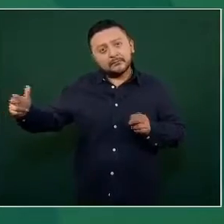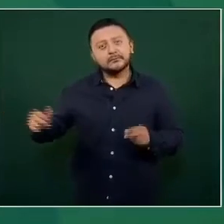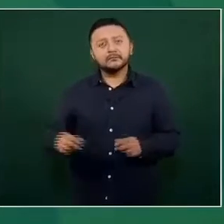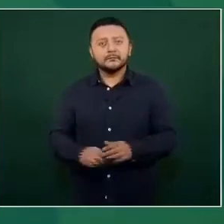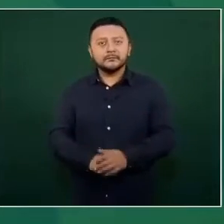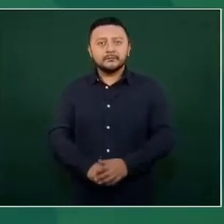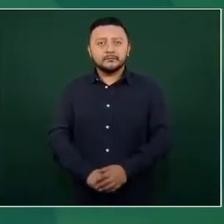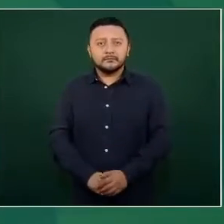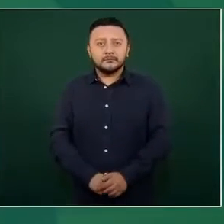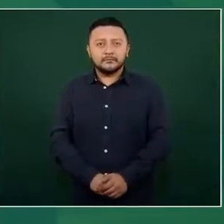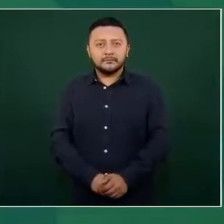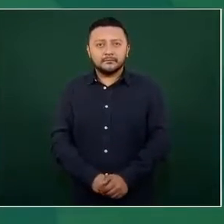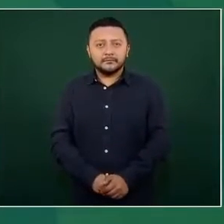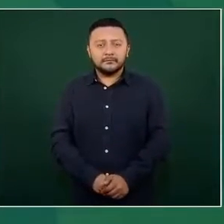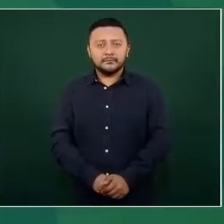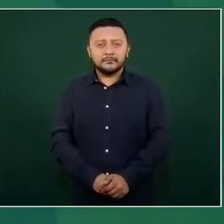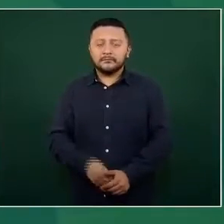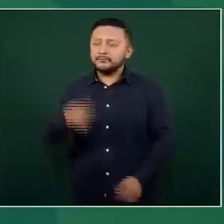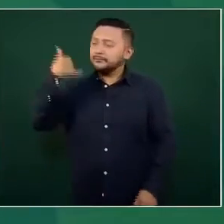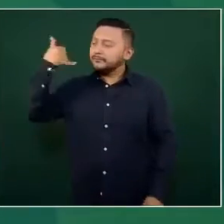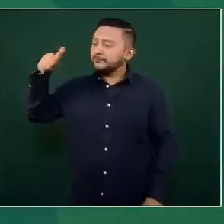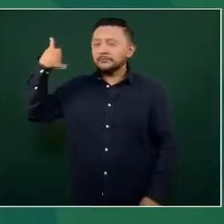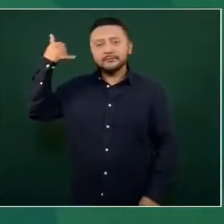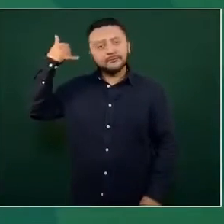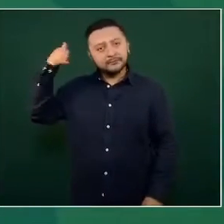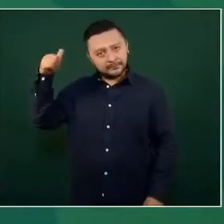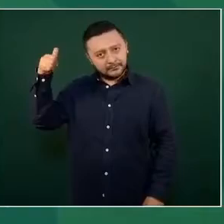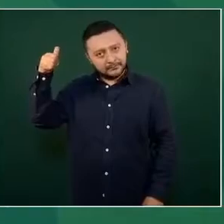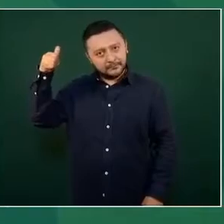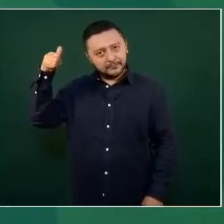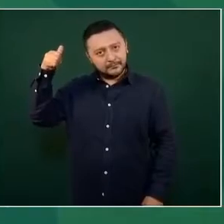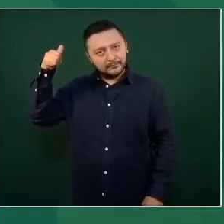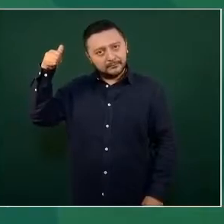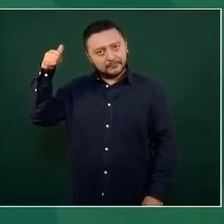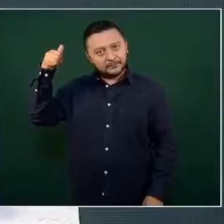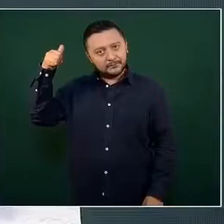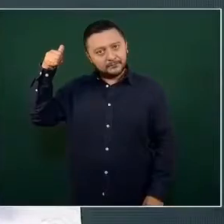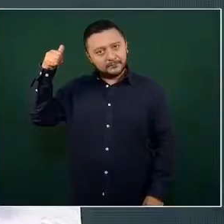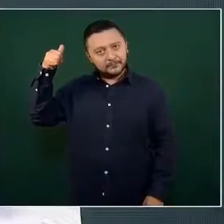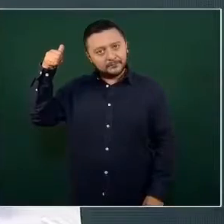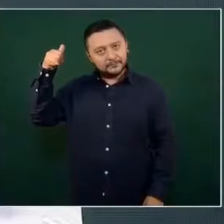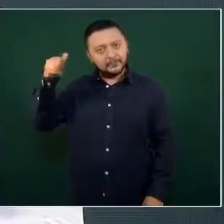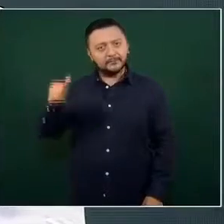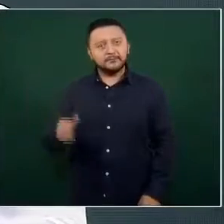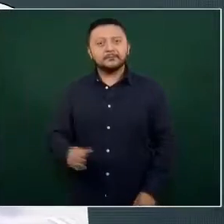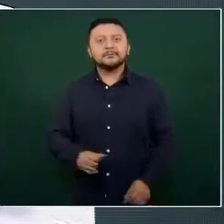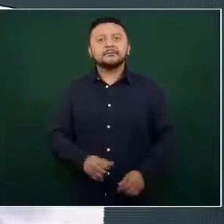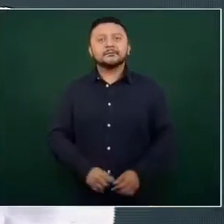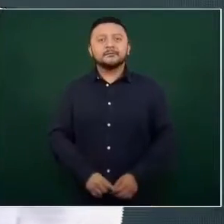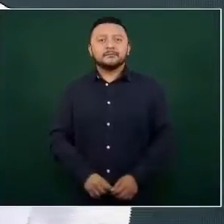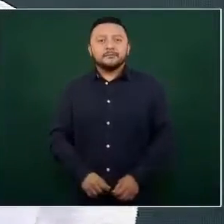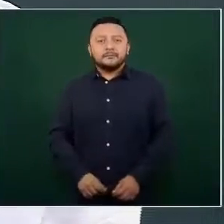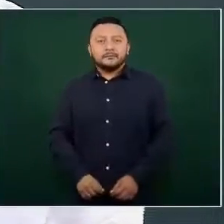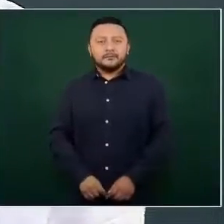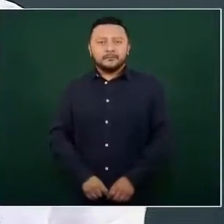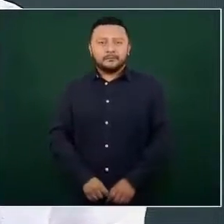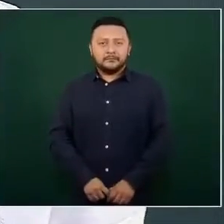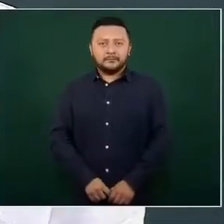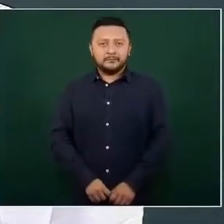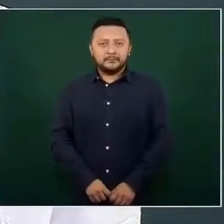Yucatán y luego desde